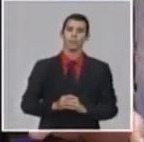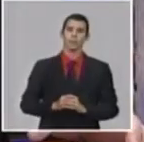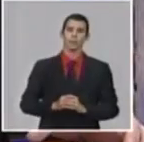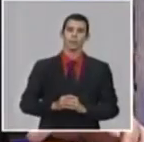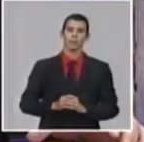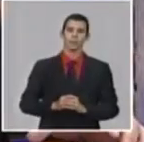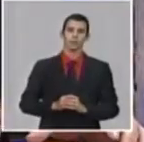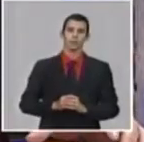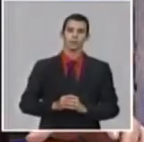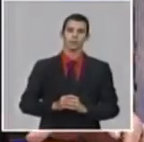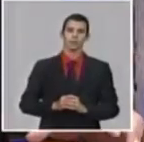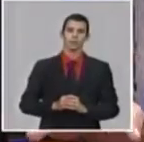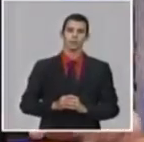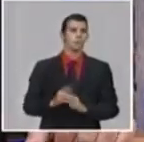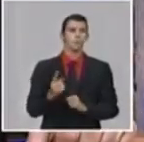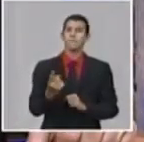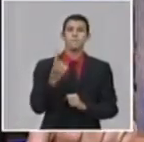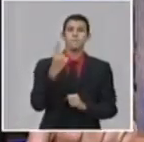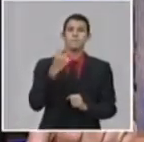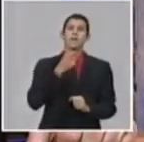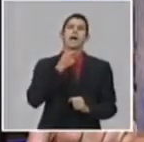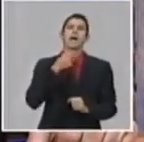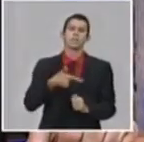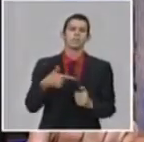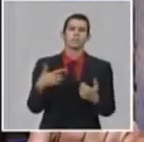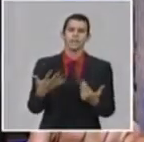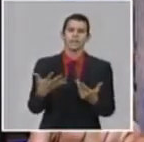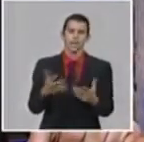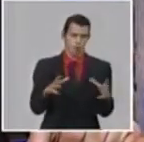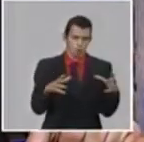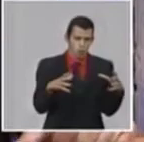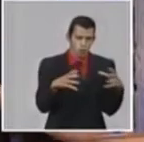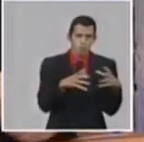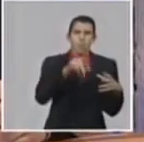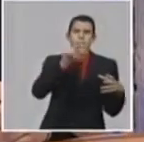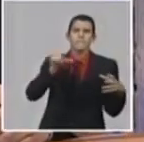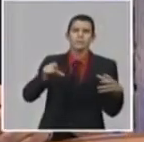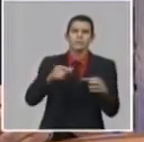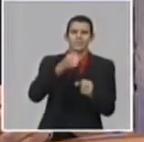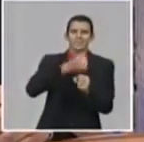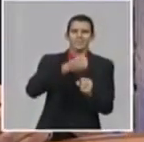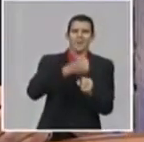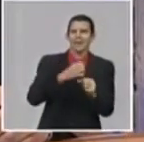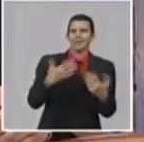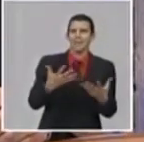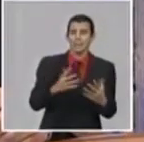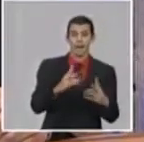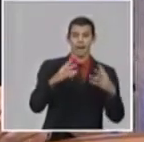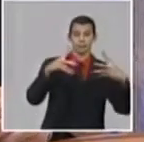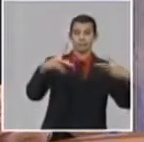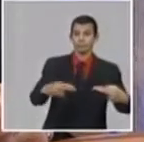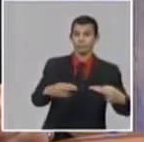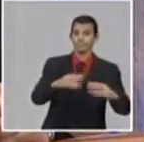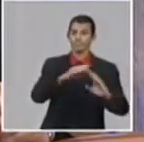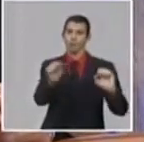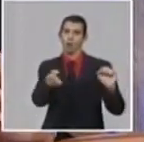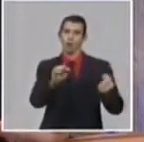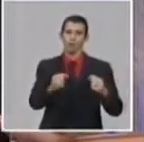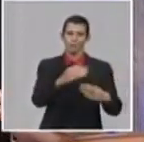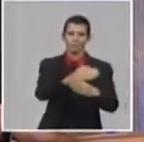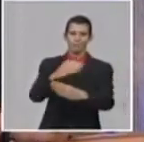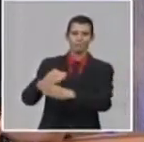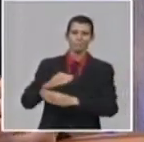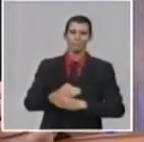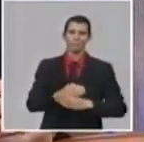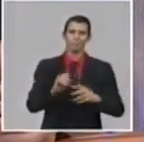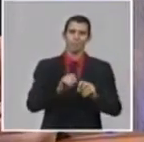de detener la propagación de la epidemia, detener la propagación de este virus. Y en esas están